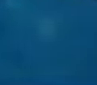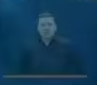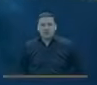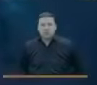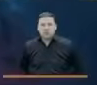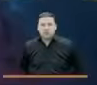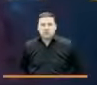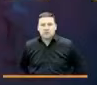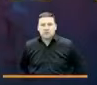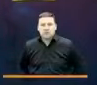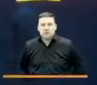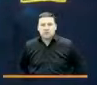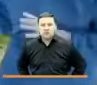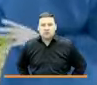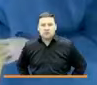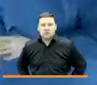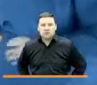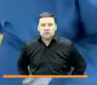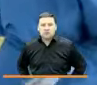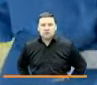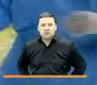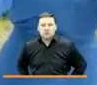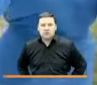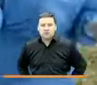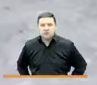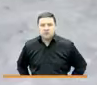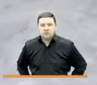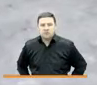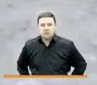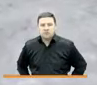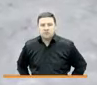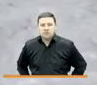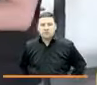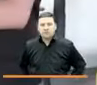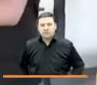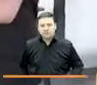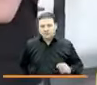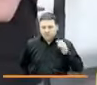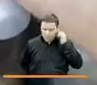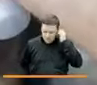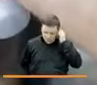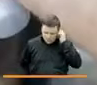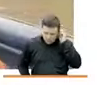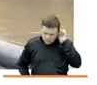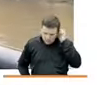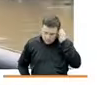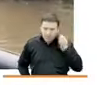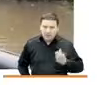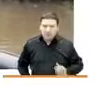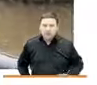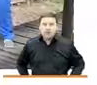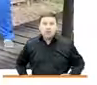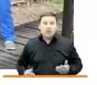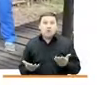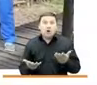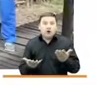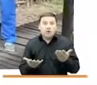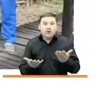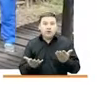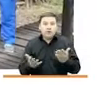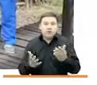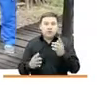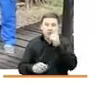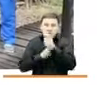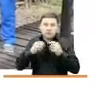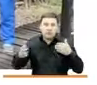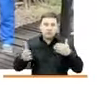El año de la pandemia, el año en que el mundo se detuvo. Así será recordado el 2020. Pero para nosotros,